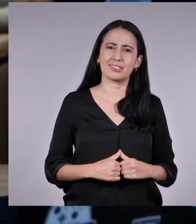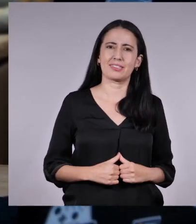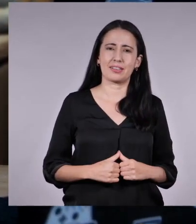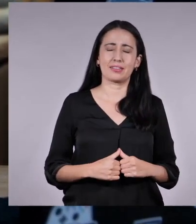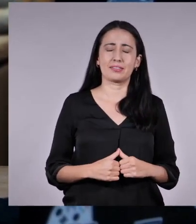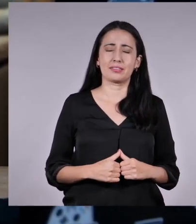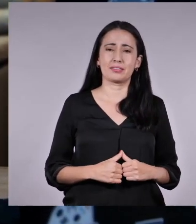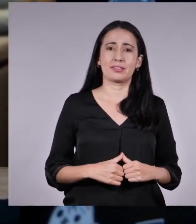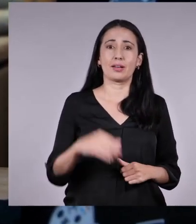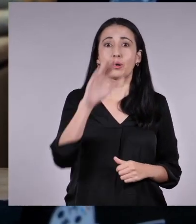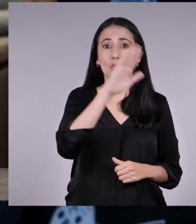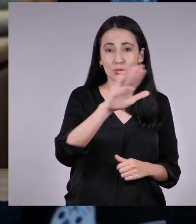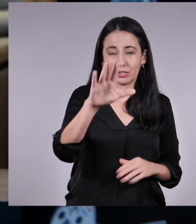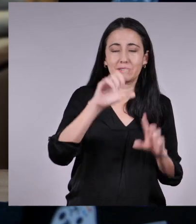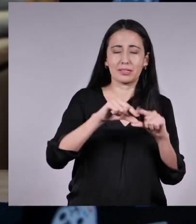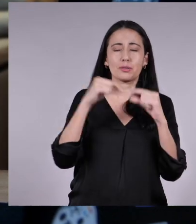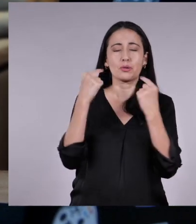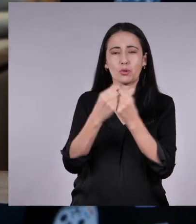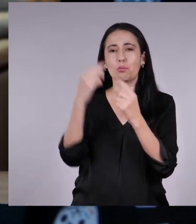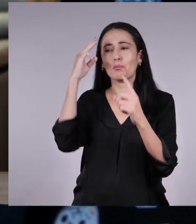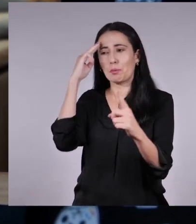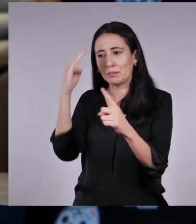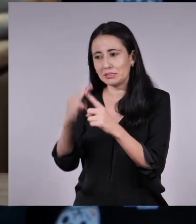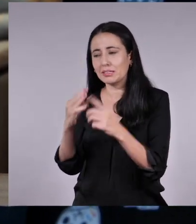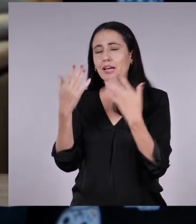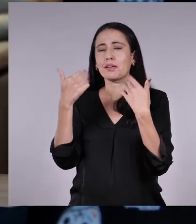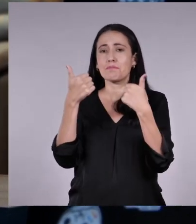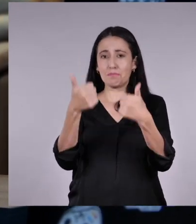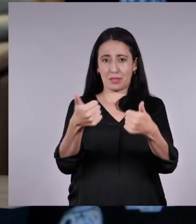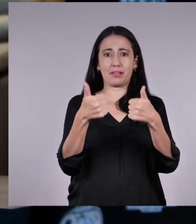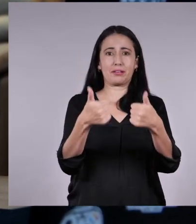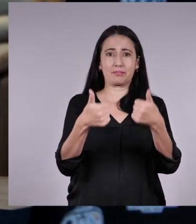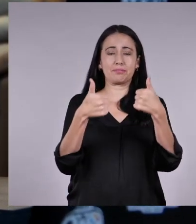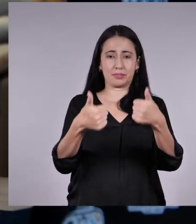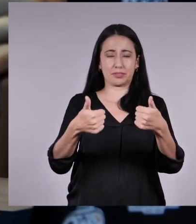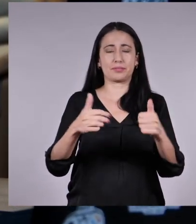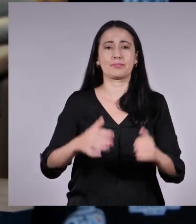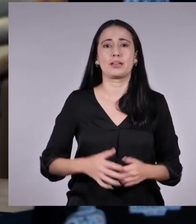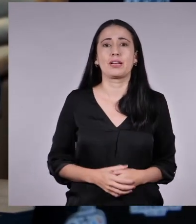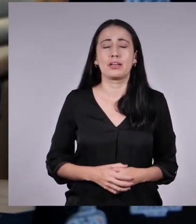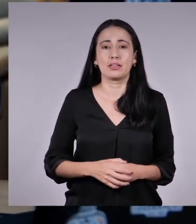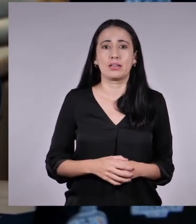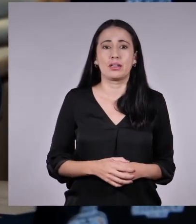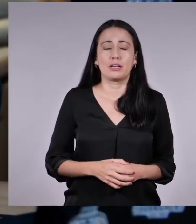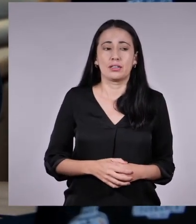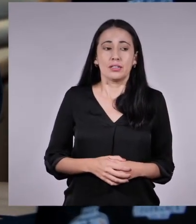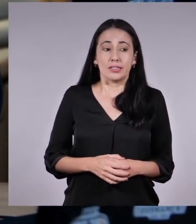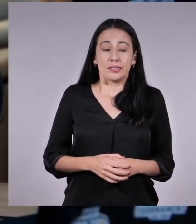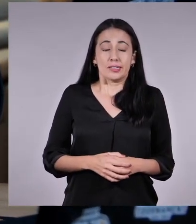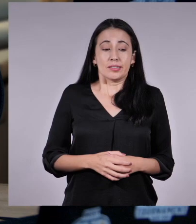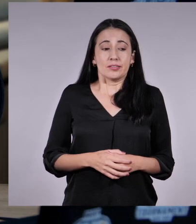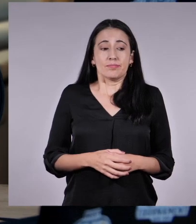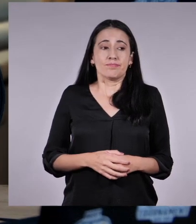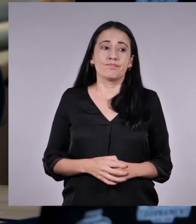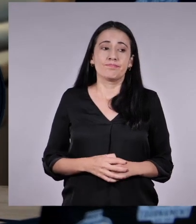Ustedes son el mejor chad, amigos y amigas, no se preocupen, o sea, sí voy a estar bien. Es que,